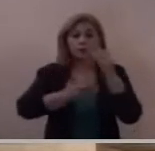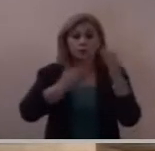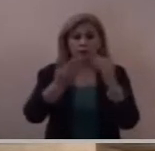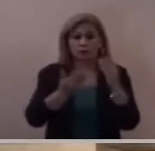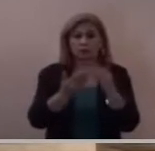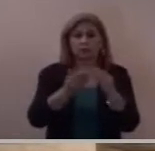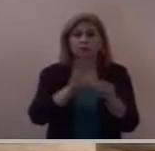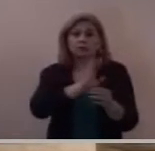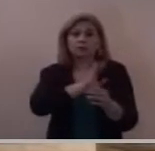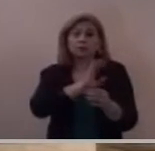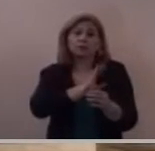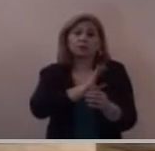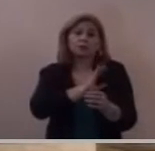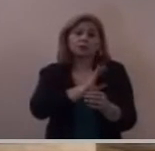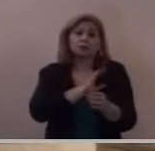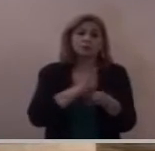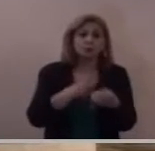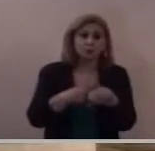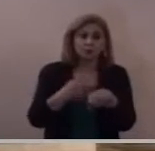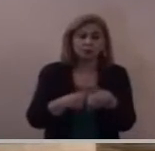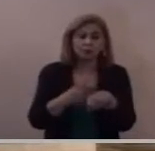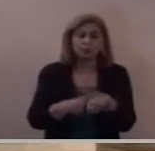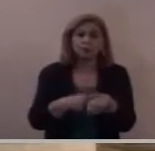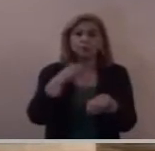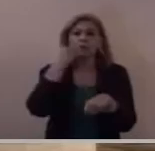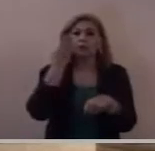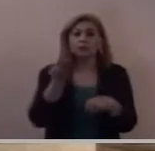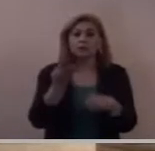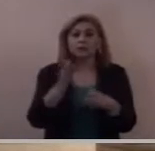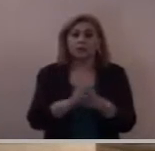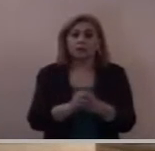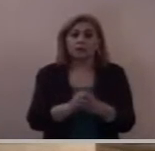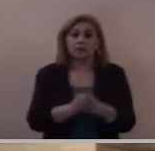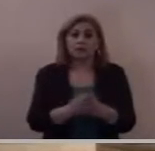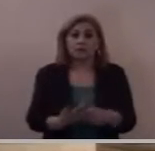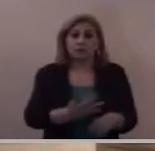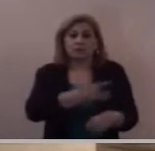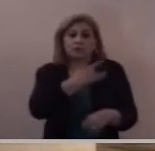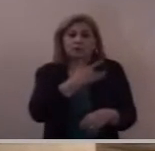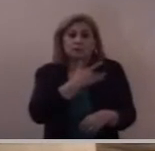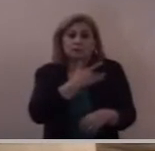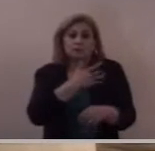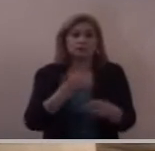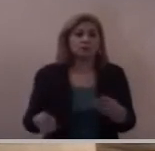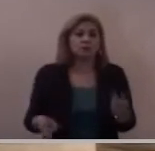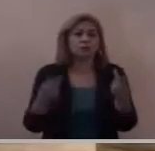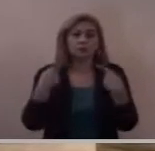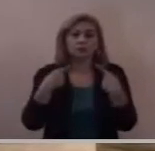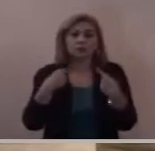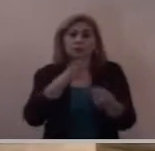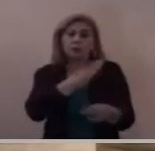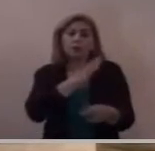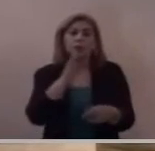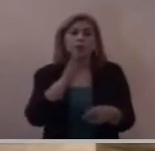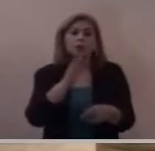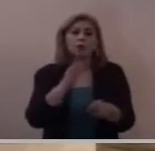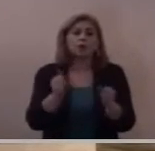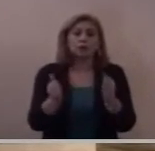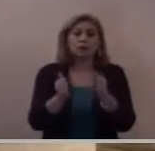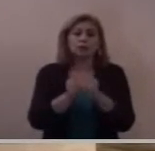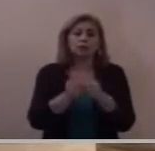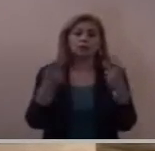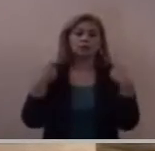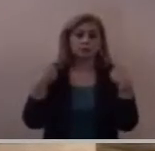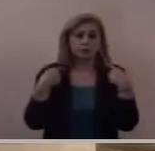tiene sensibilidad en el trato con sus subalternos con los que están a su